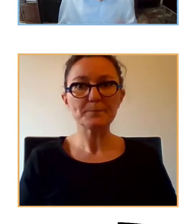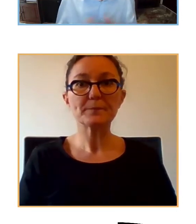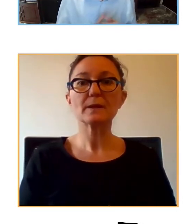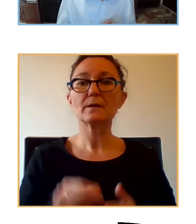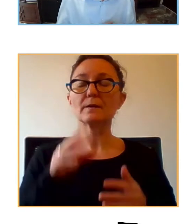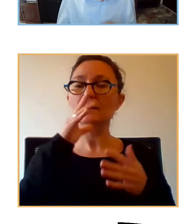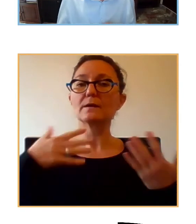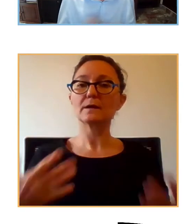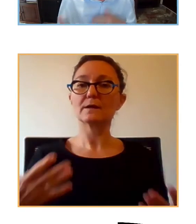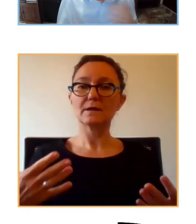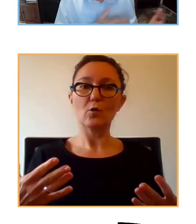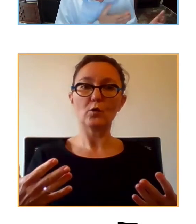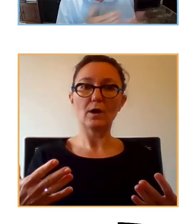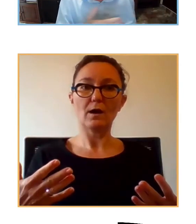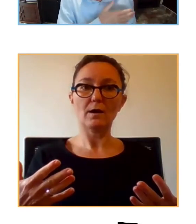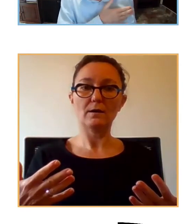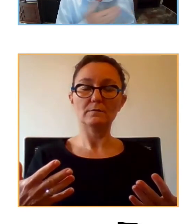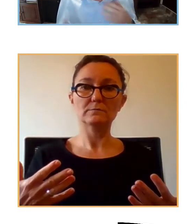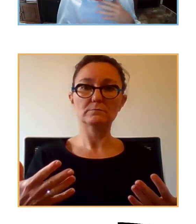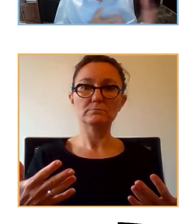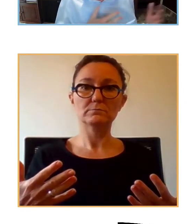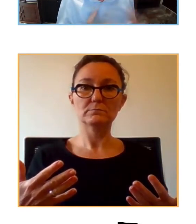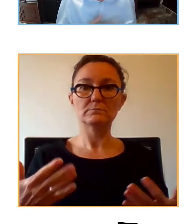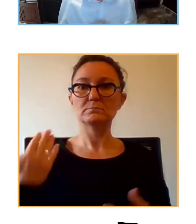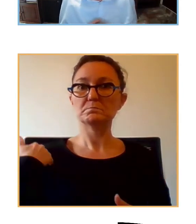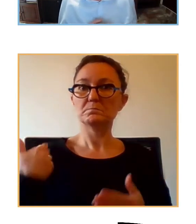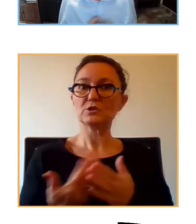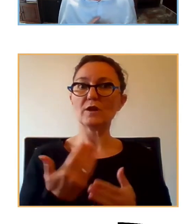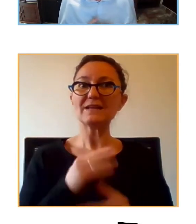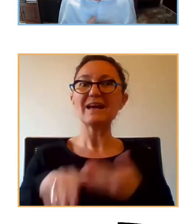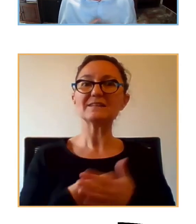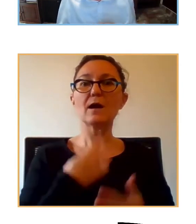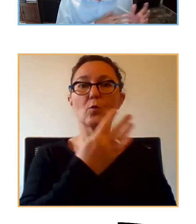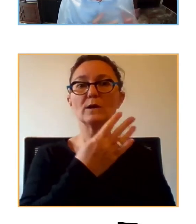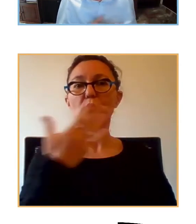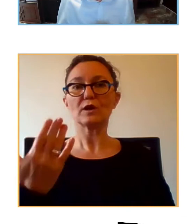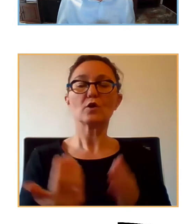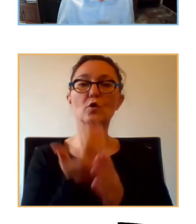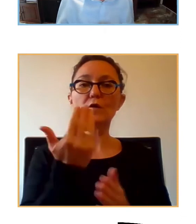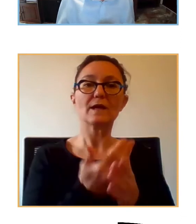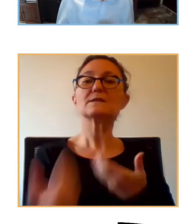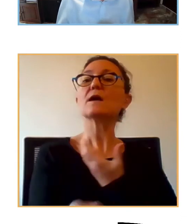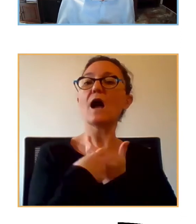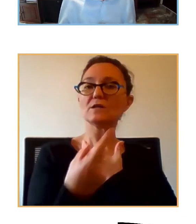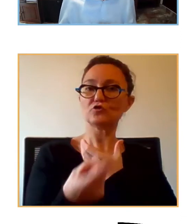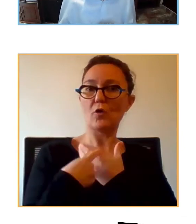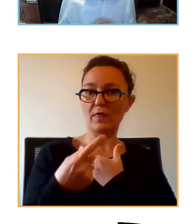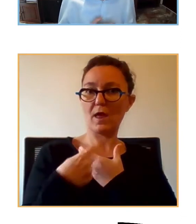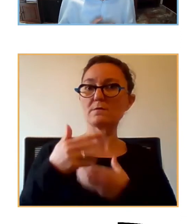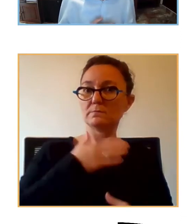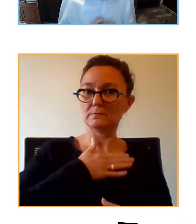continuamente incluso, por ejemplo, los días, estos últimos días, cuatro o cinco personas se asocian cada día,